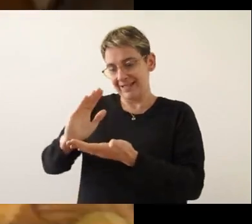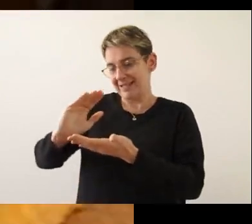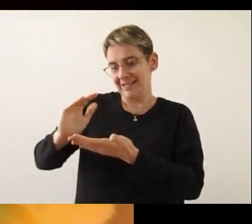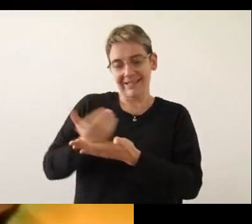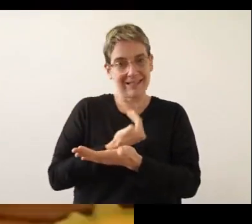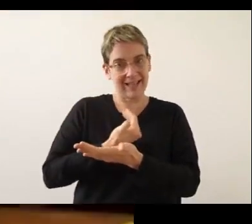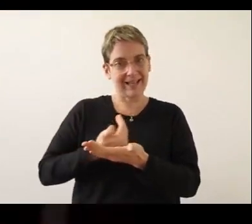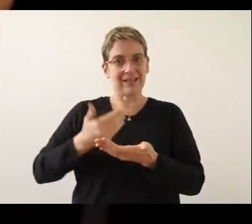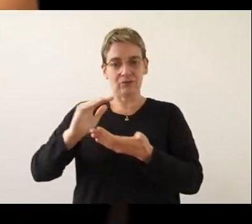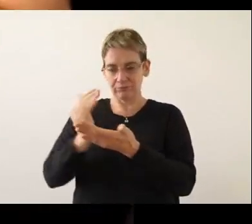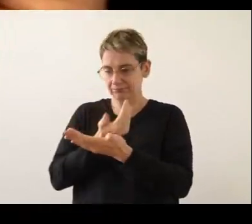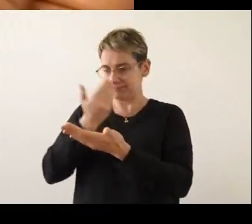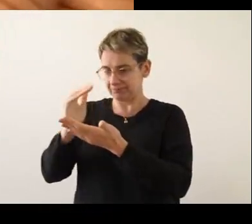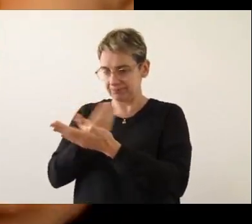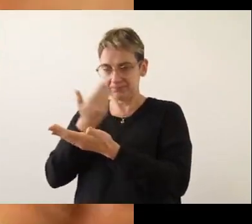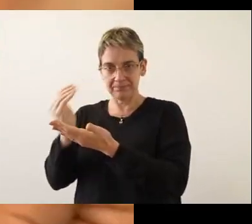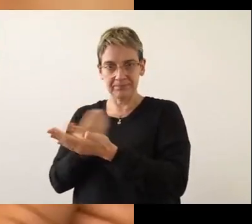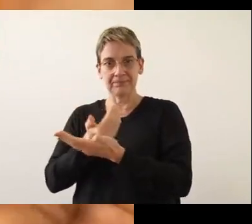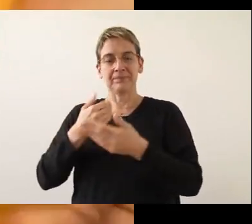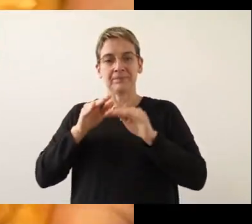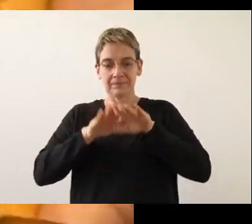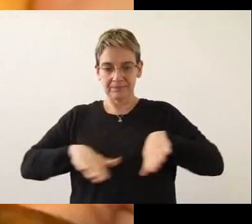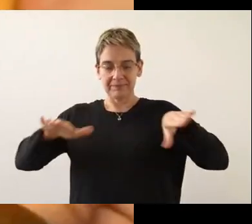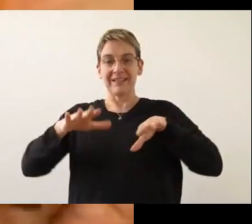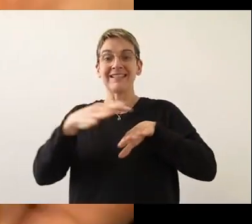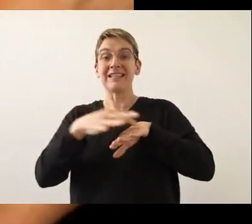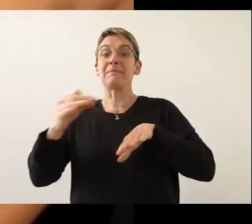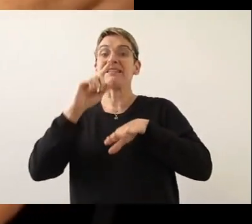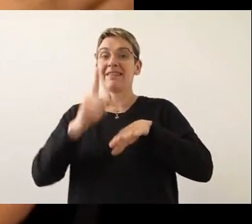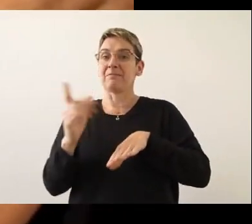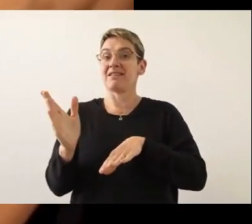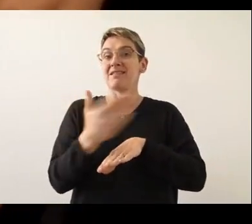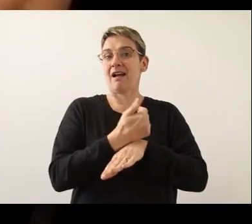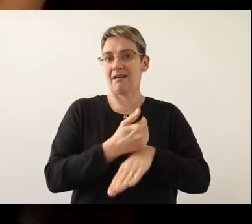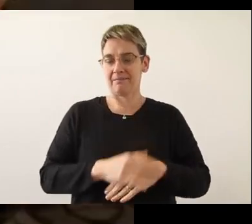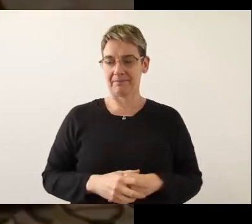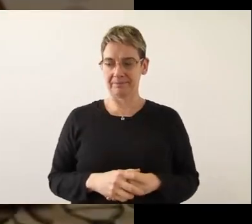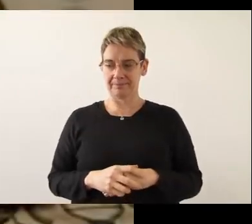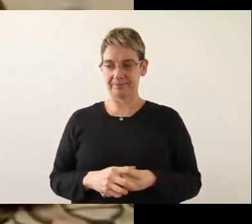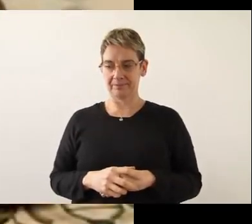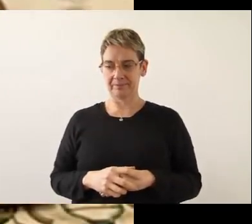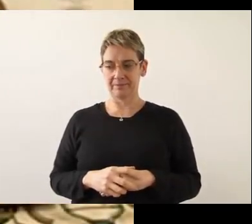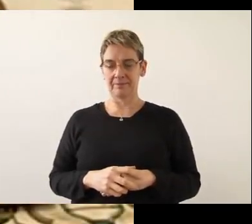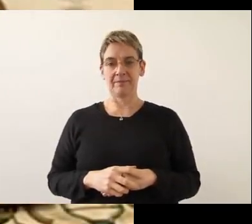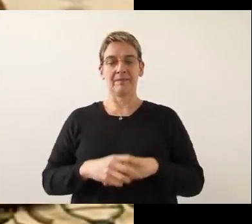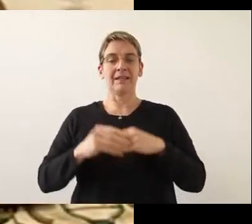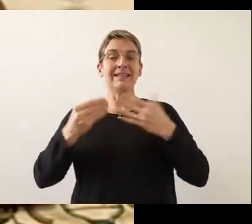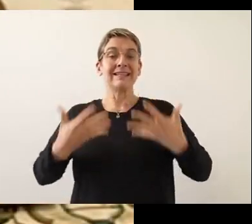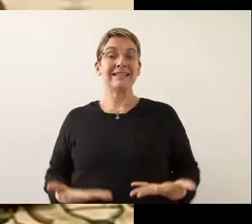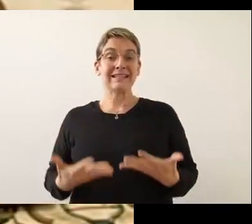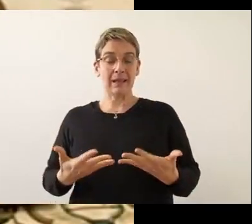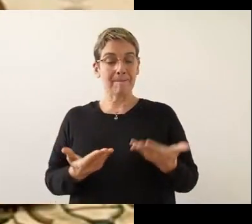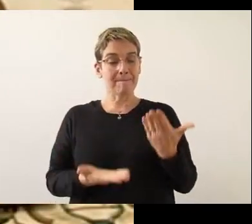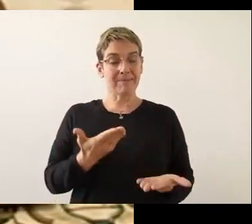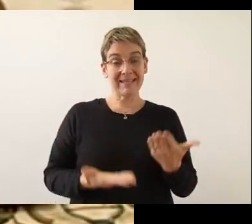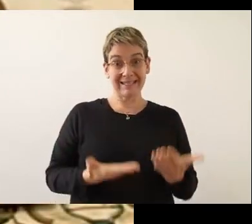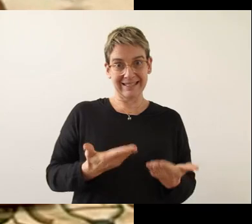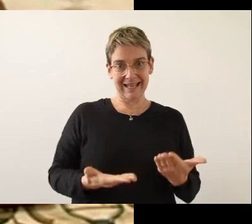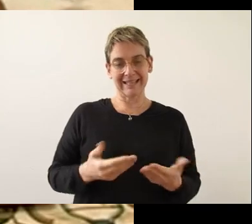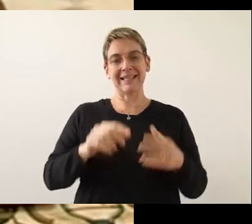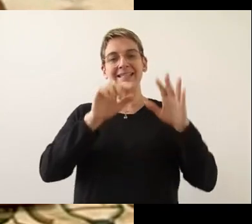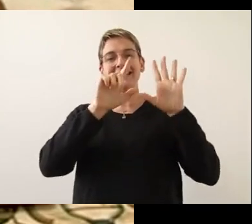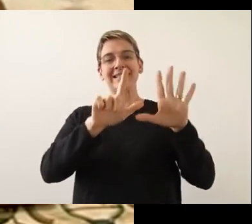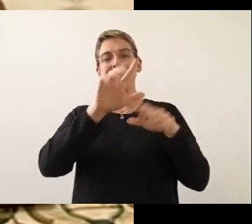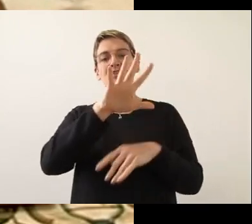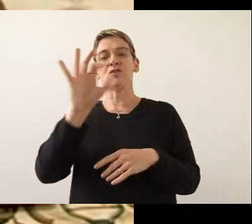retirándoles el hoyego compuesto por la placenta y semilla. Se pesan y se